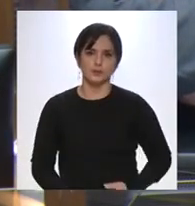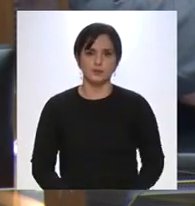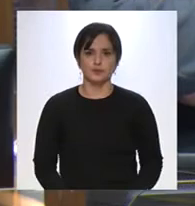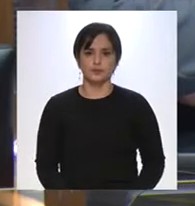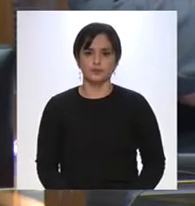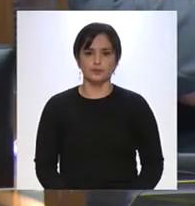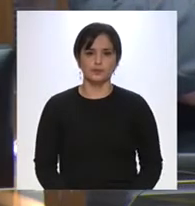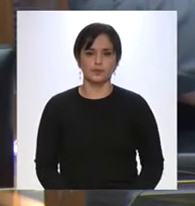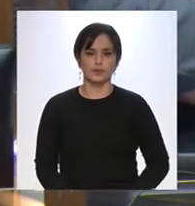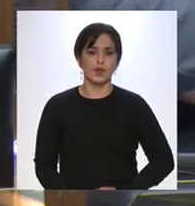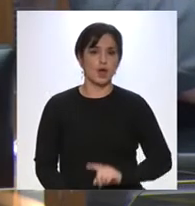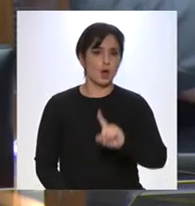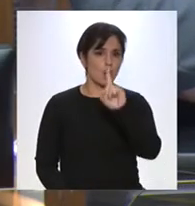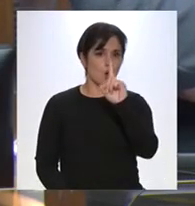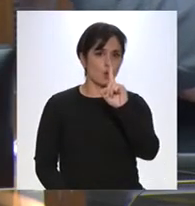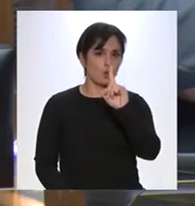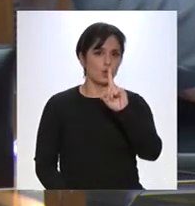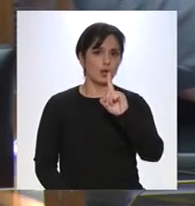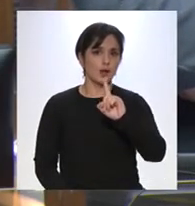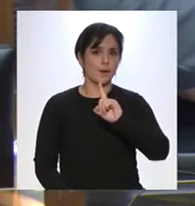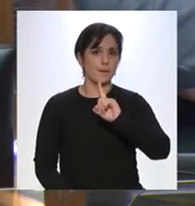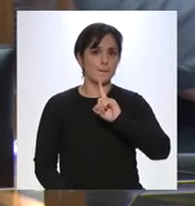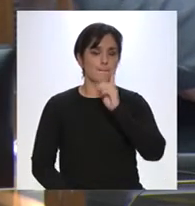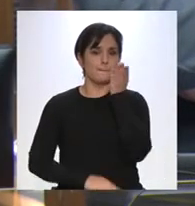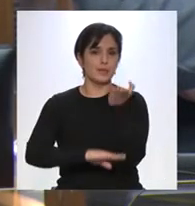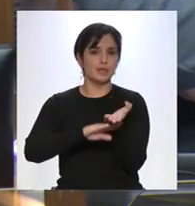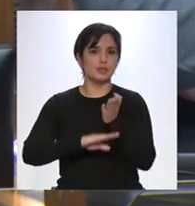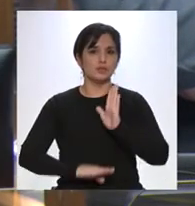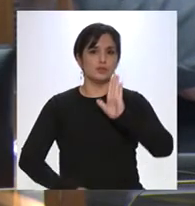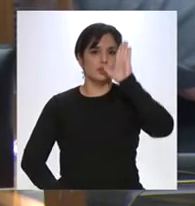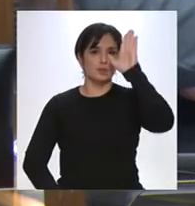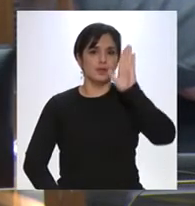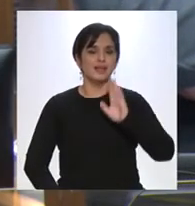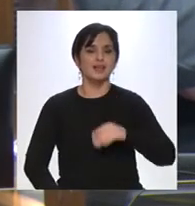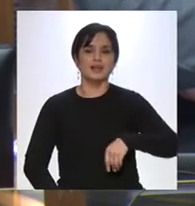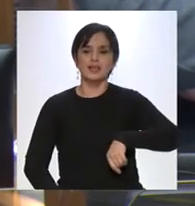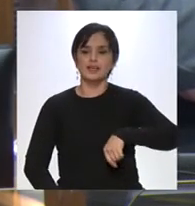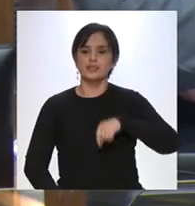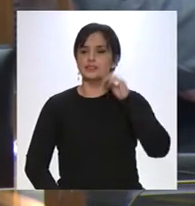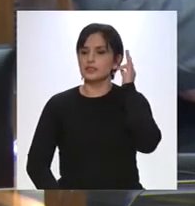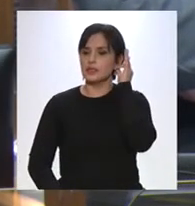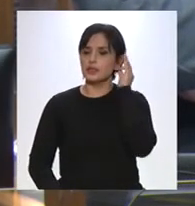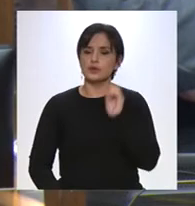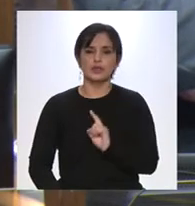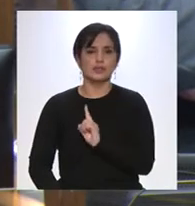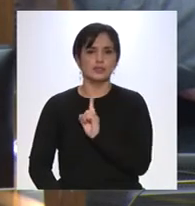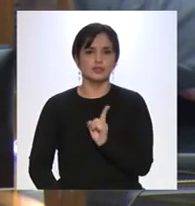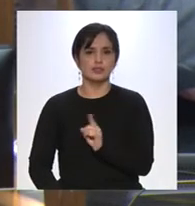Tengo una petición de palabra de la senadora Zabat. Zabat, perdón.